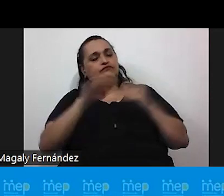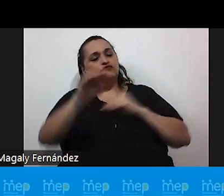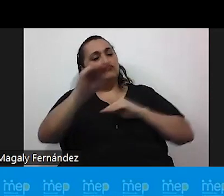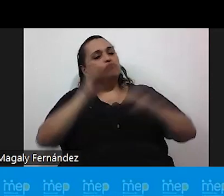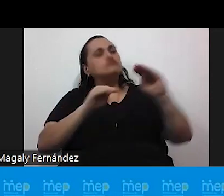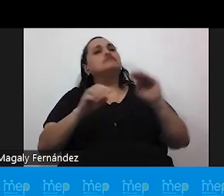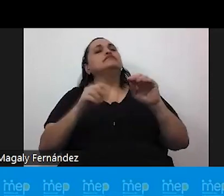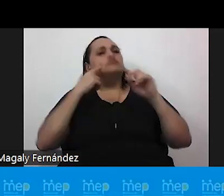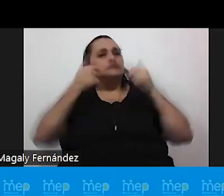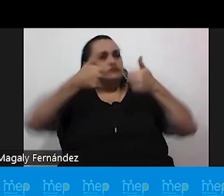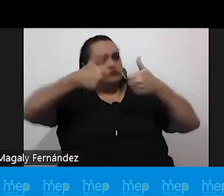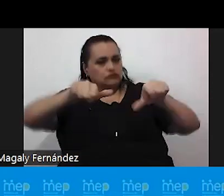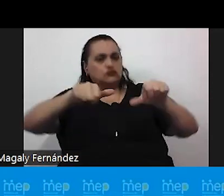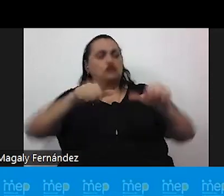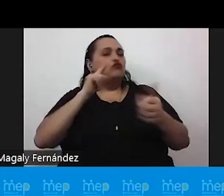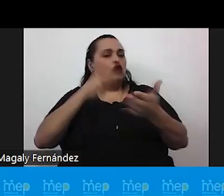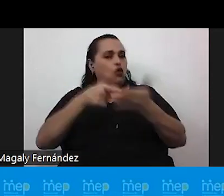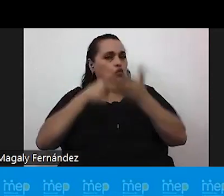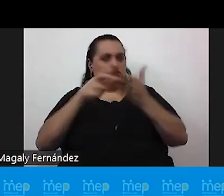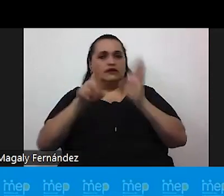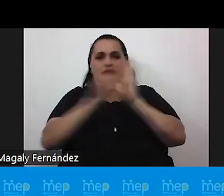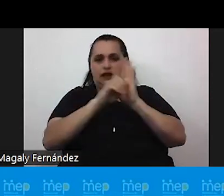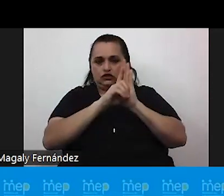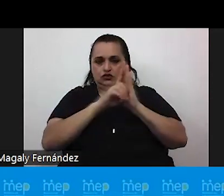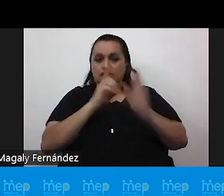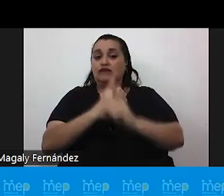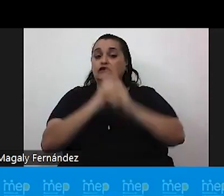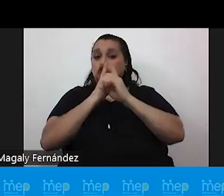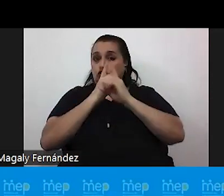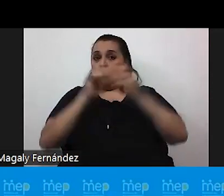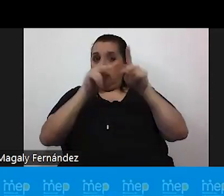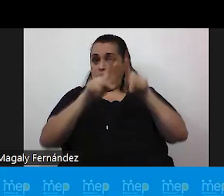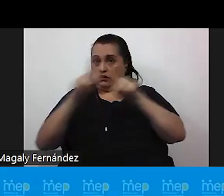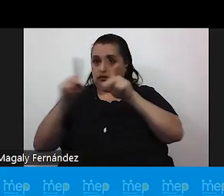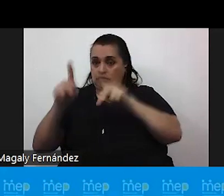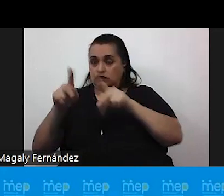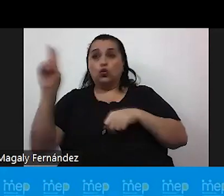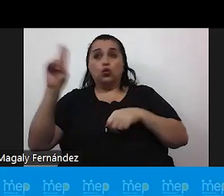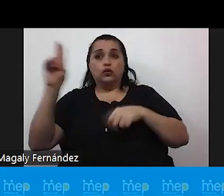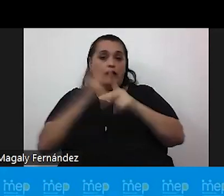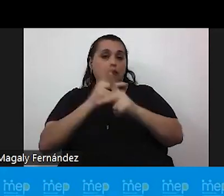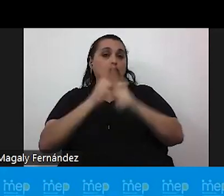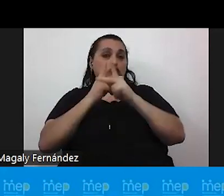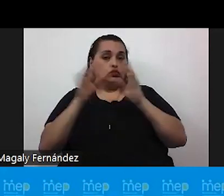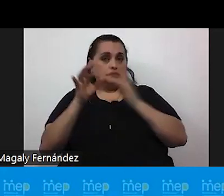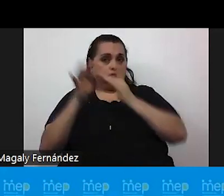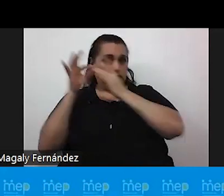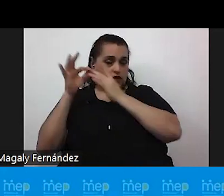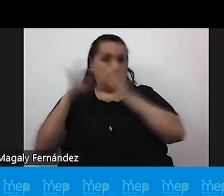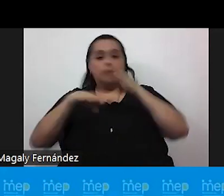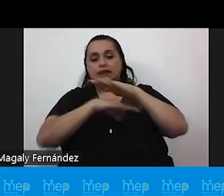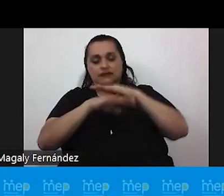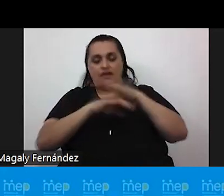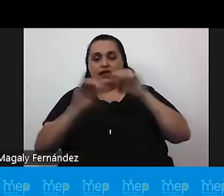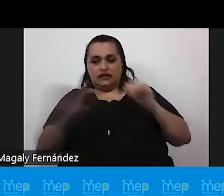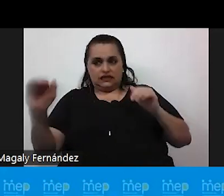derechos luego está la Defensoría de los Habitantes de la República donde hay una unidad de protección especial también basada en niñez y